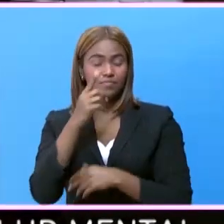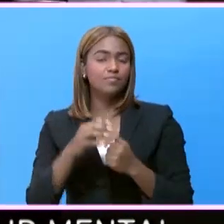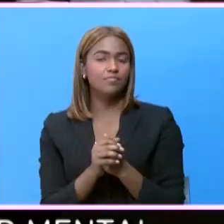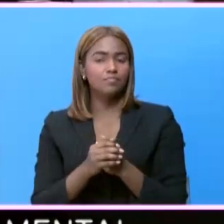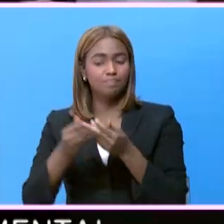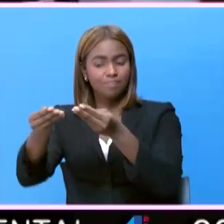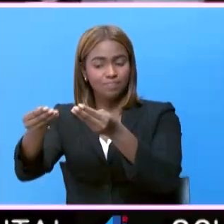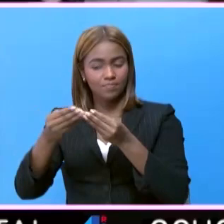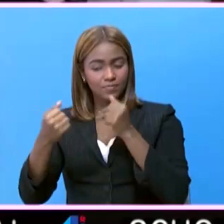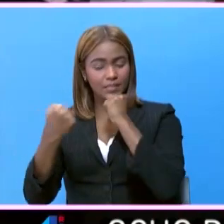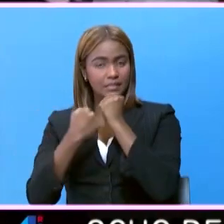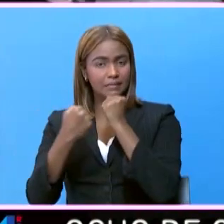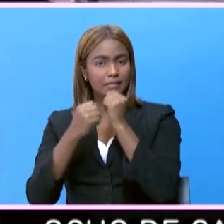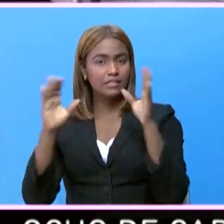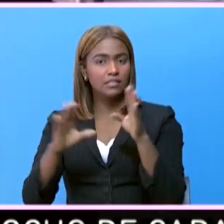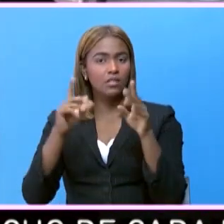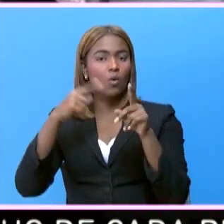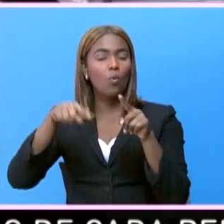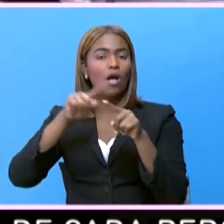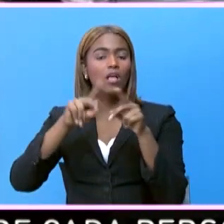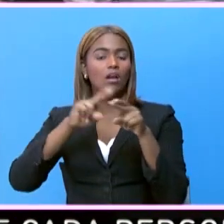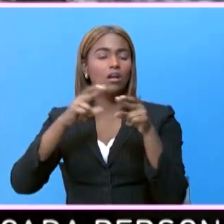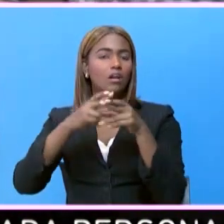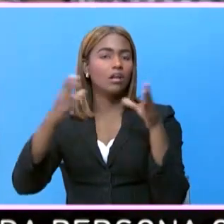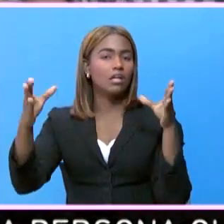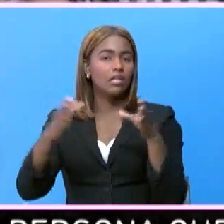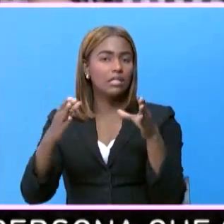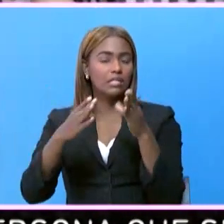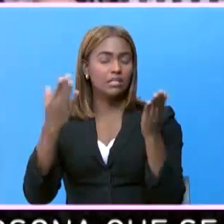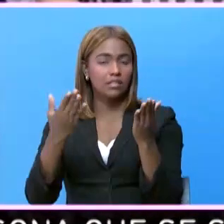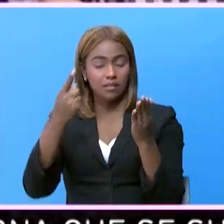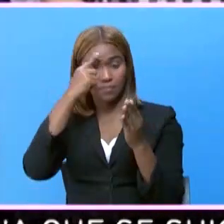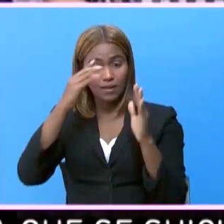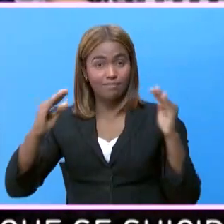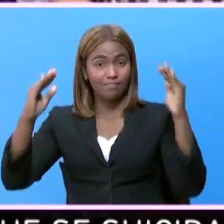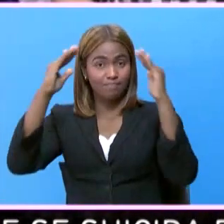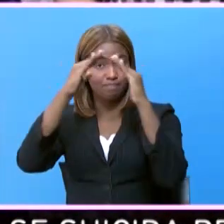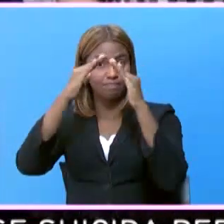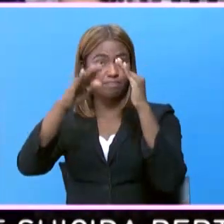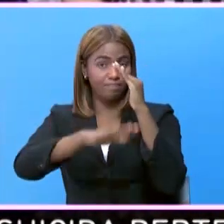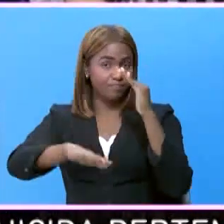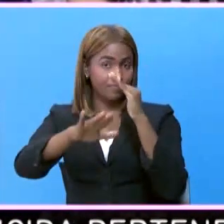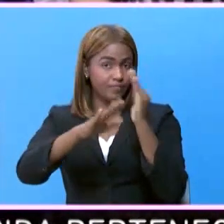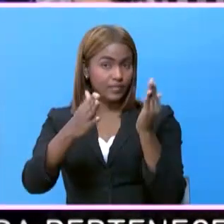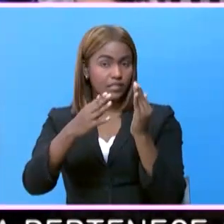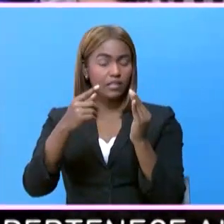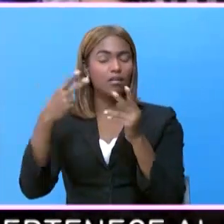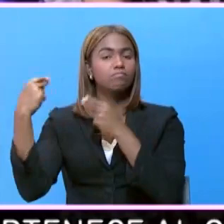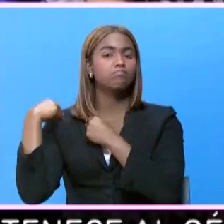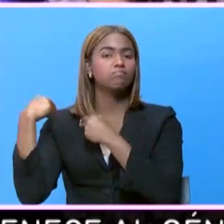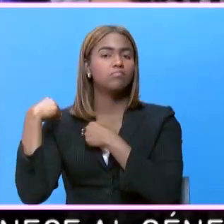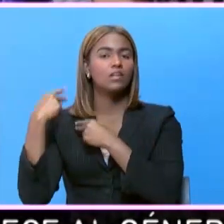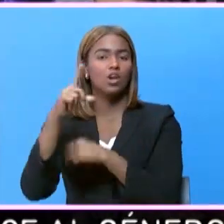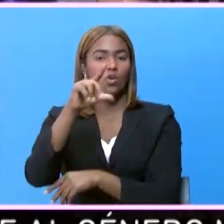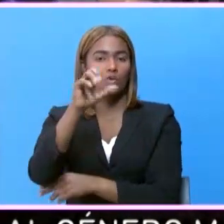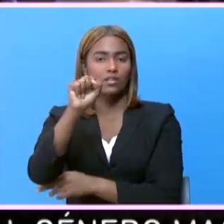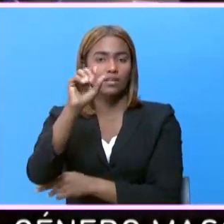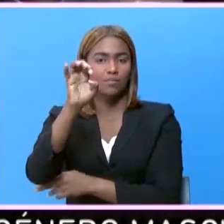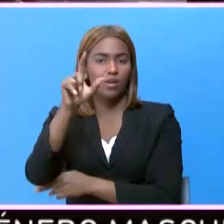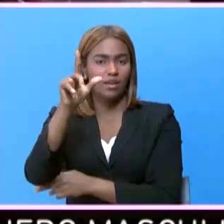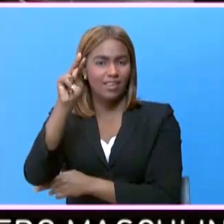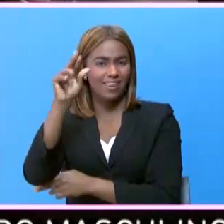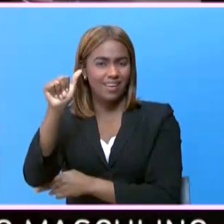donación fue realizada durante un encuentro que se llevó a cabo en el Palacio Nacional a cargo de Luis Molina